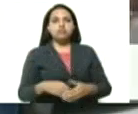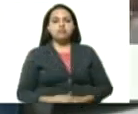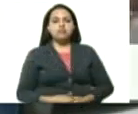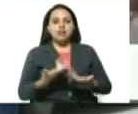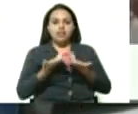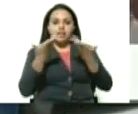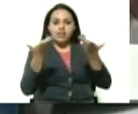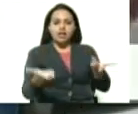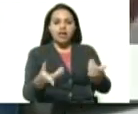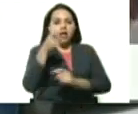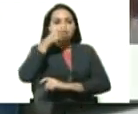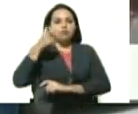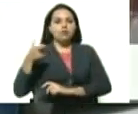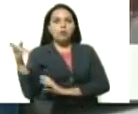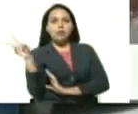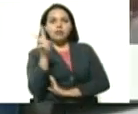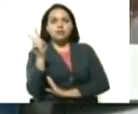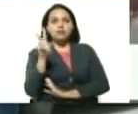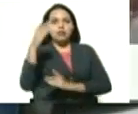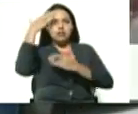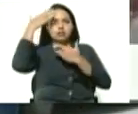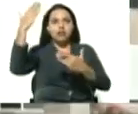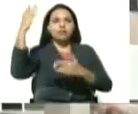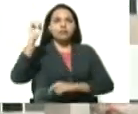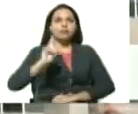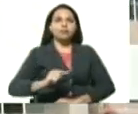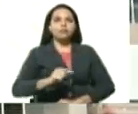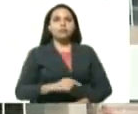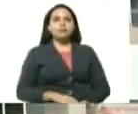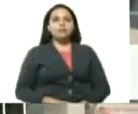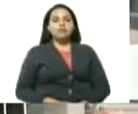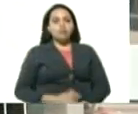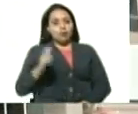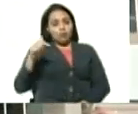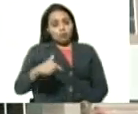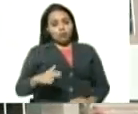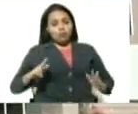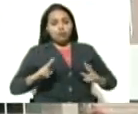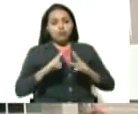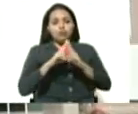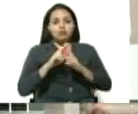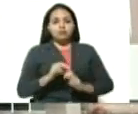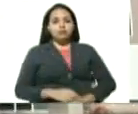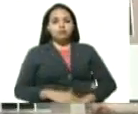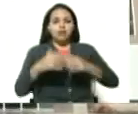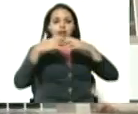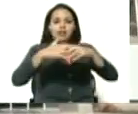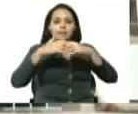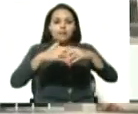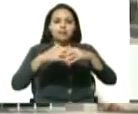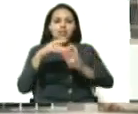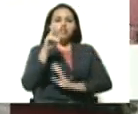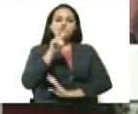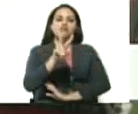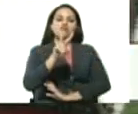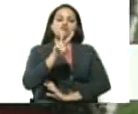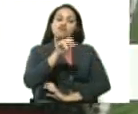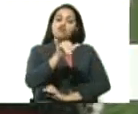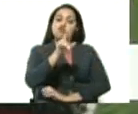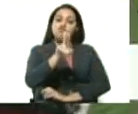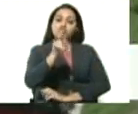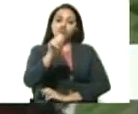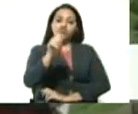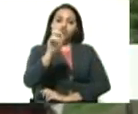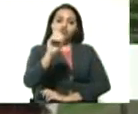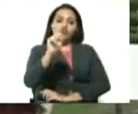pueblo de Venezuela. Nos encontramos en la planta Yutón, Venezuela, ubicada